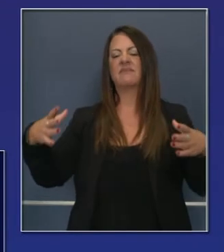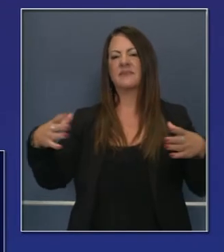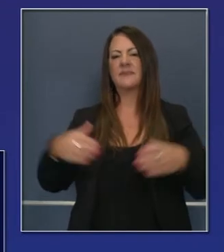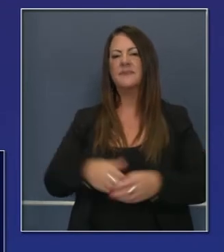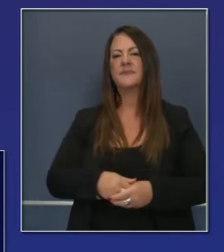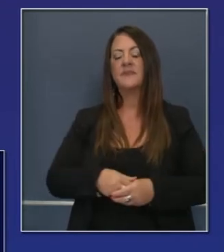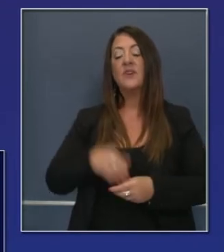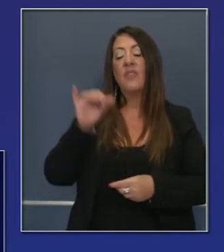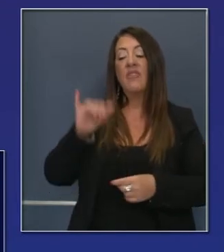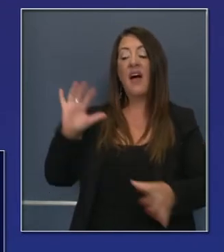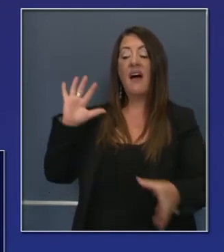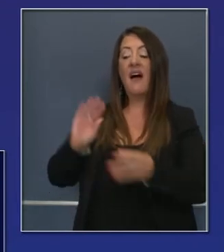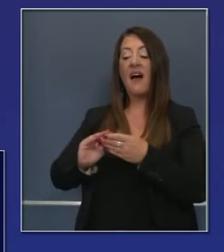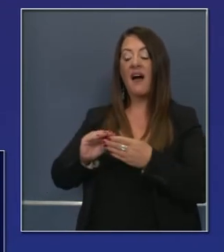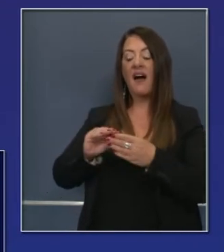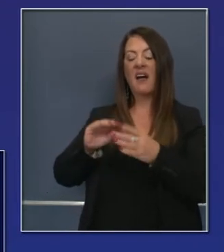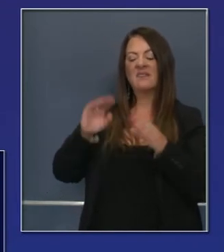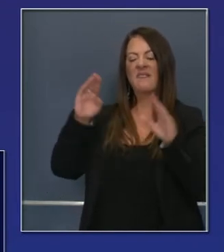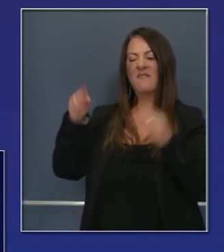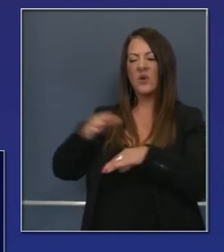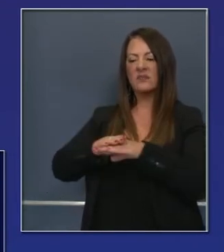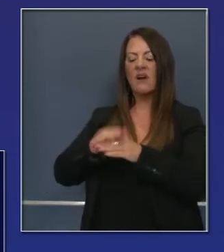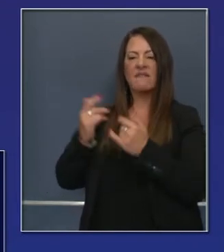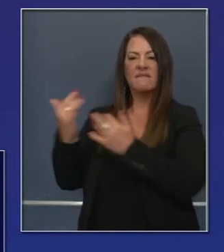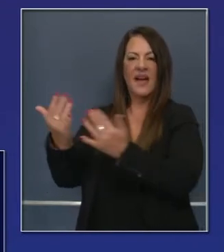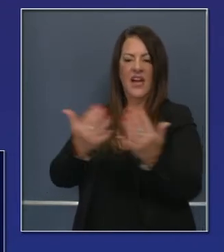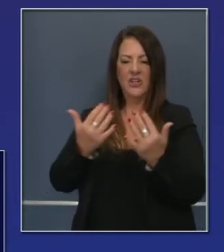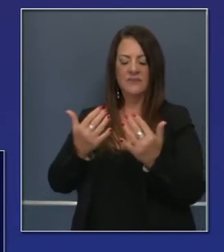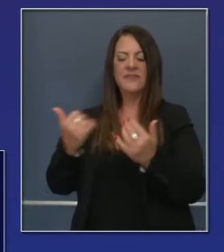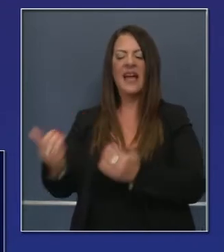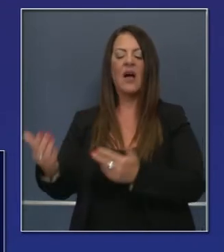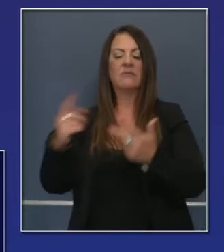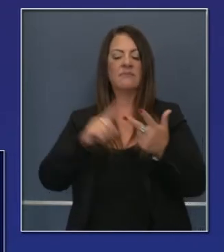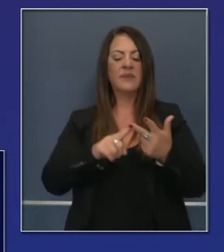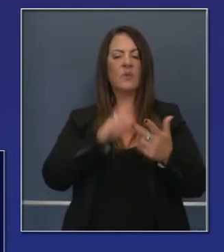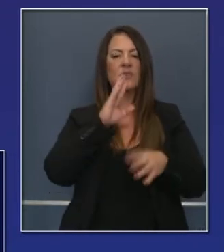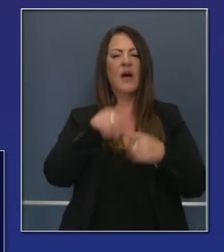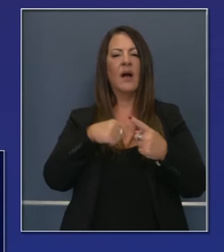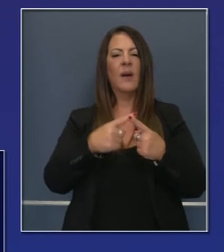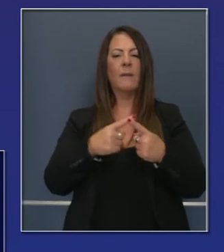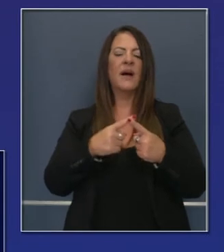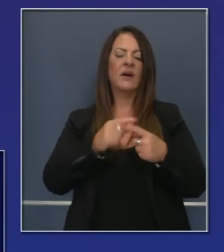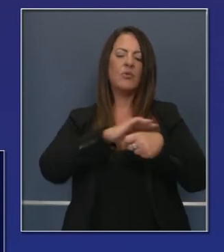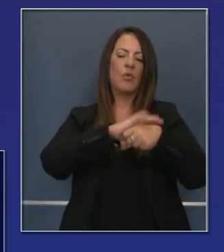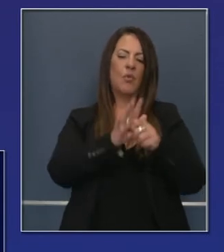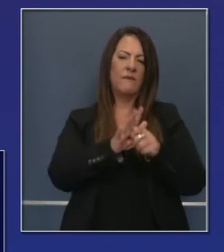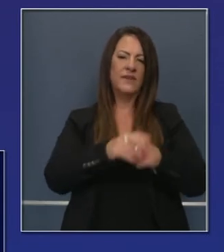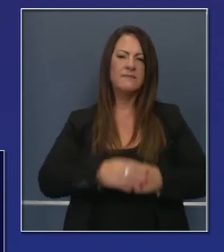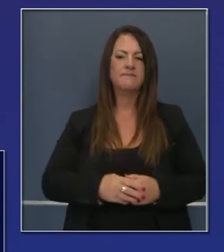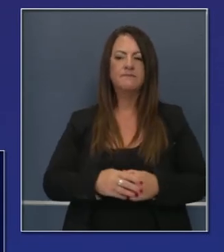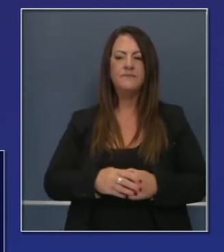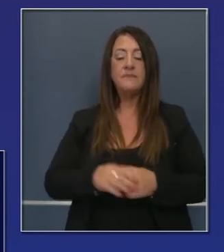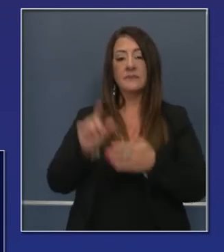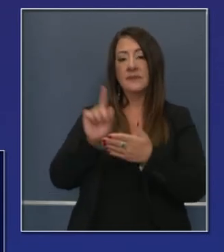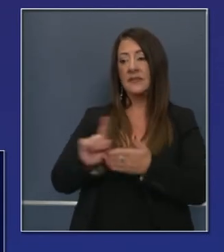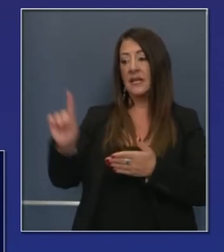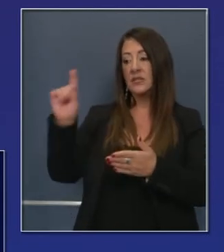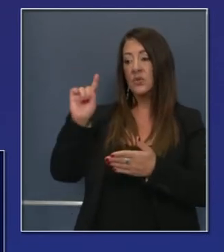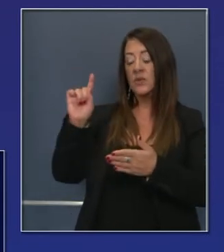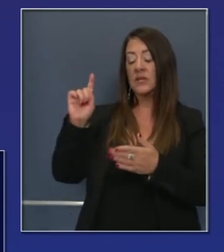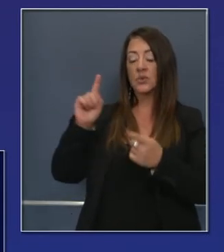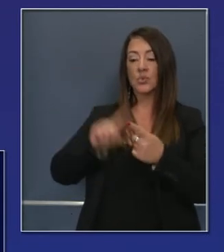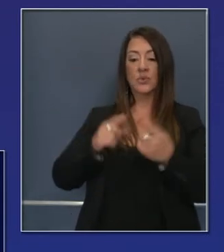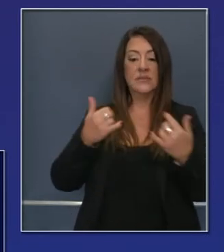en el estado. Y ahora quiero darles una reseña breve y rápida en cuanto a la transmisión de COVID. La semana pasada vimos una reducción en el número